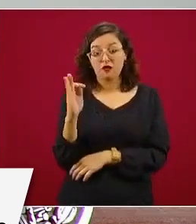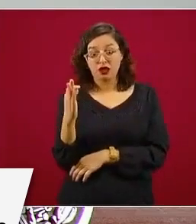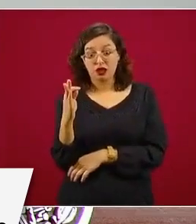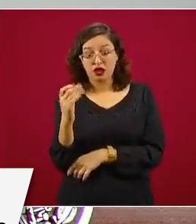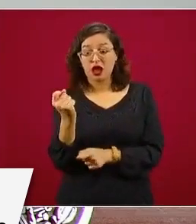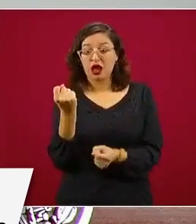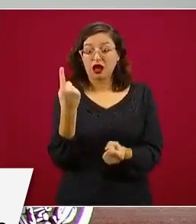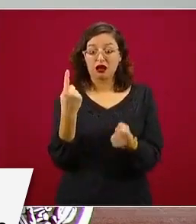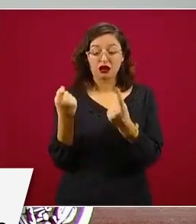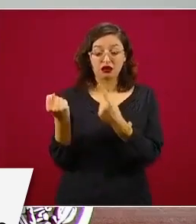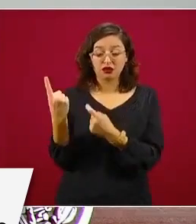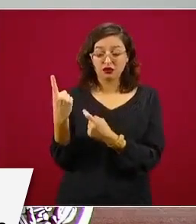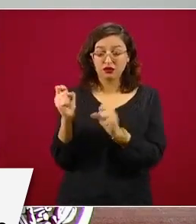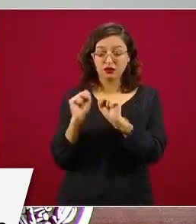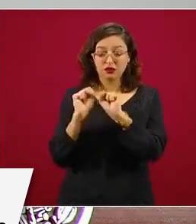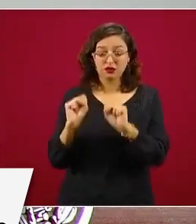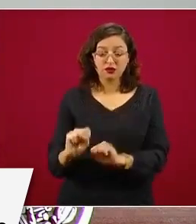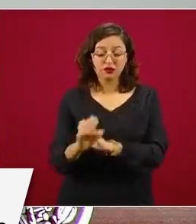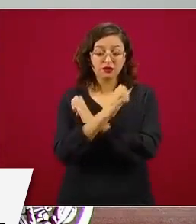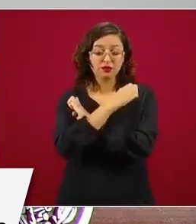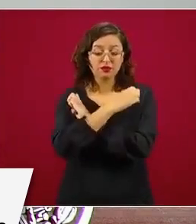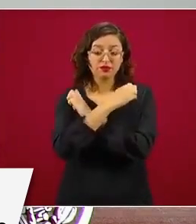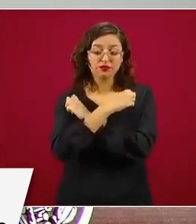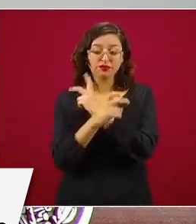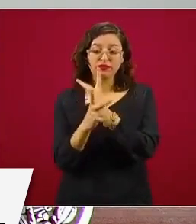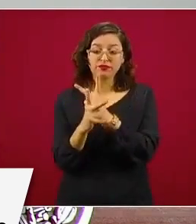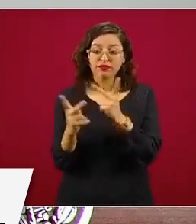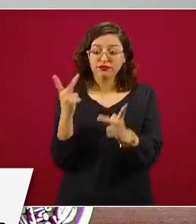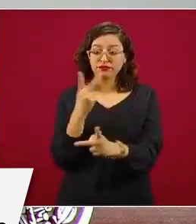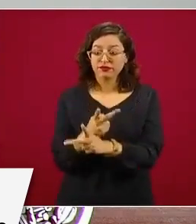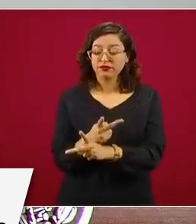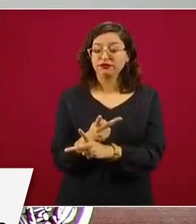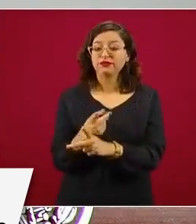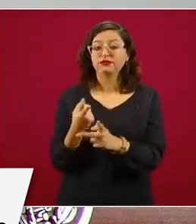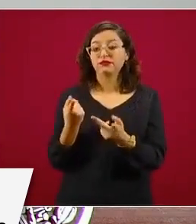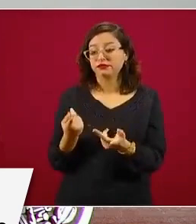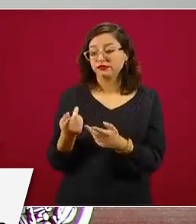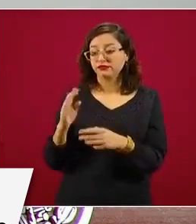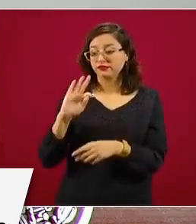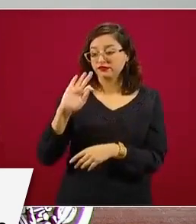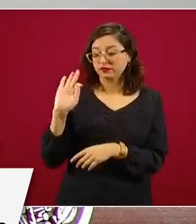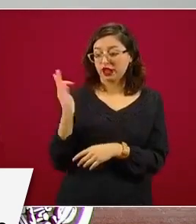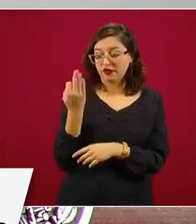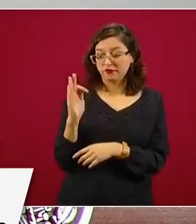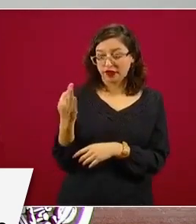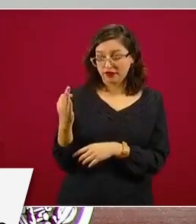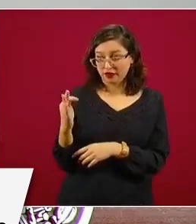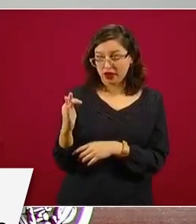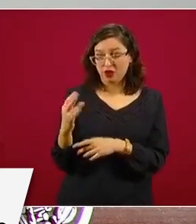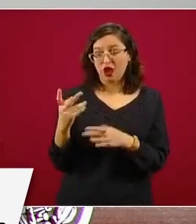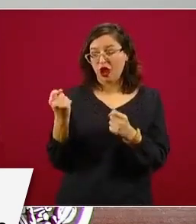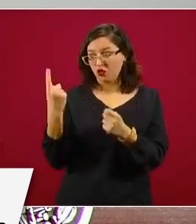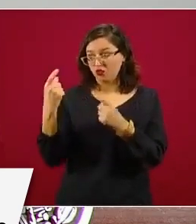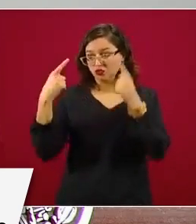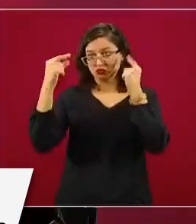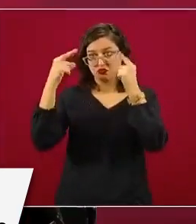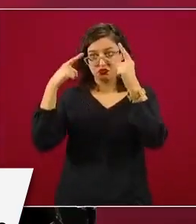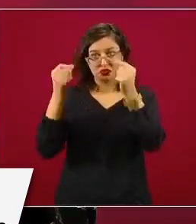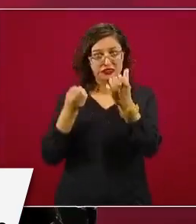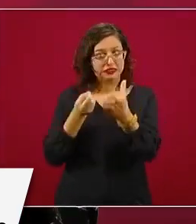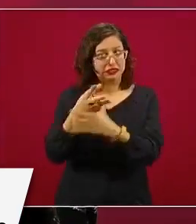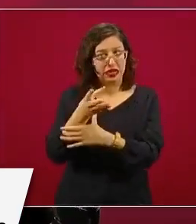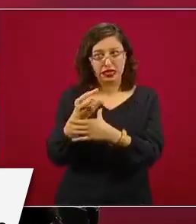subsistemas de educación media superior tienen egresos en ese mes y ahorita estamos operando